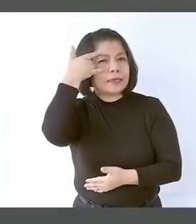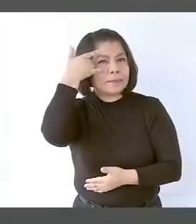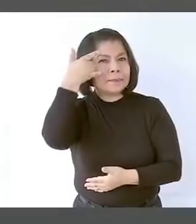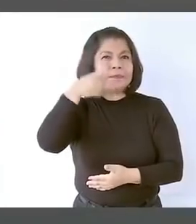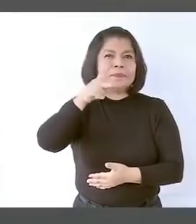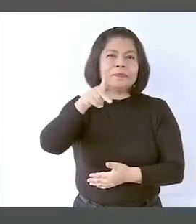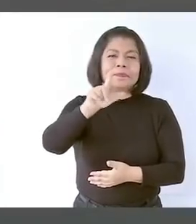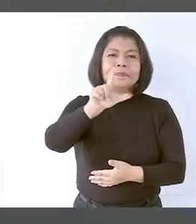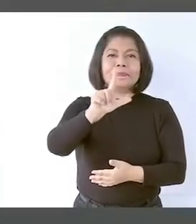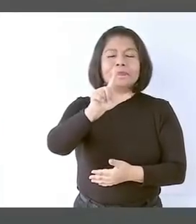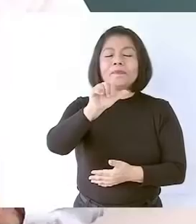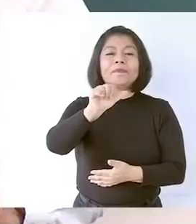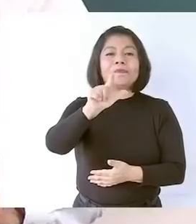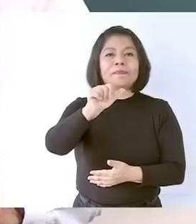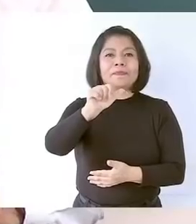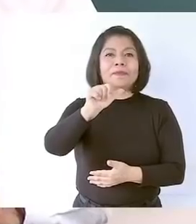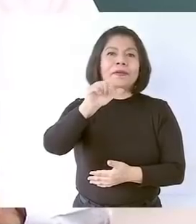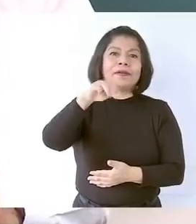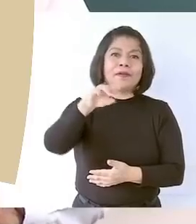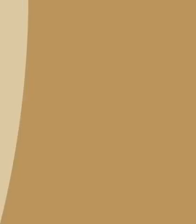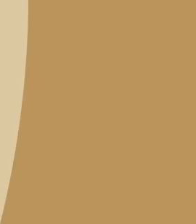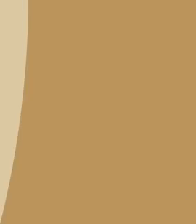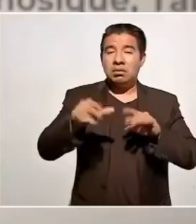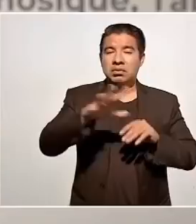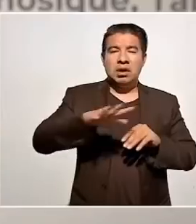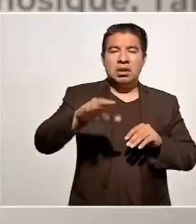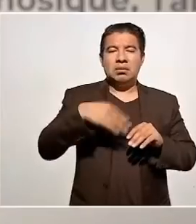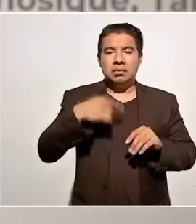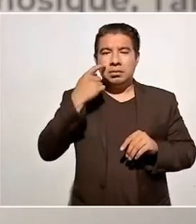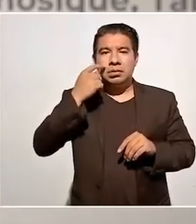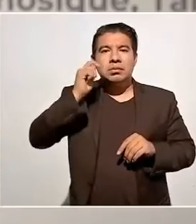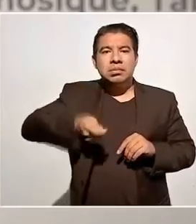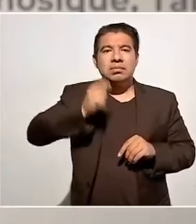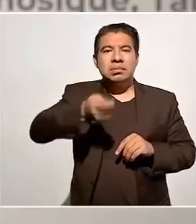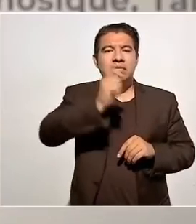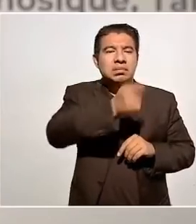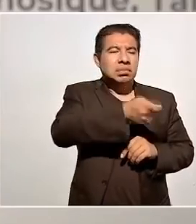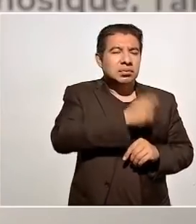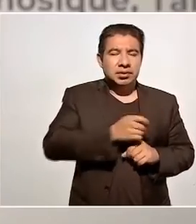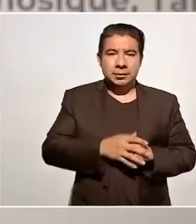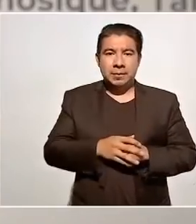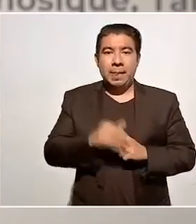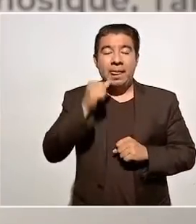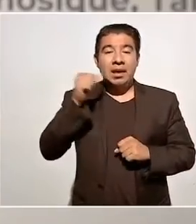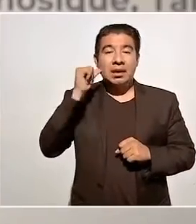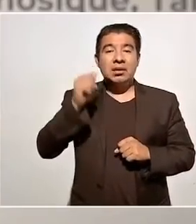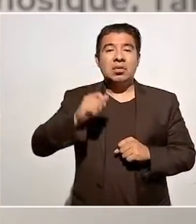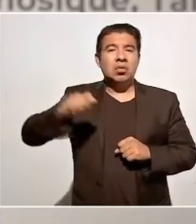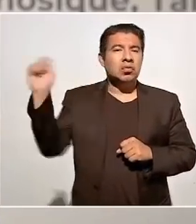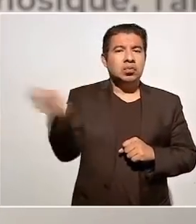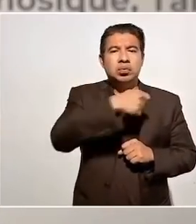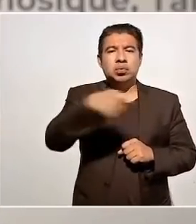en Escárcega y en Palenque. Ayer se dio el banderazo